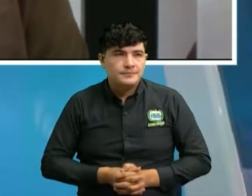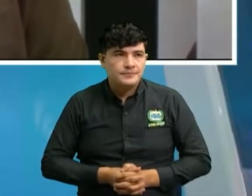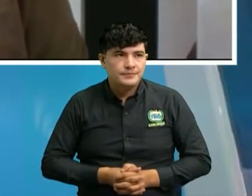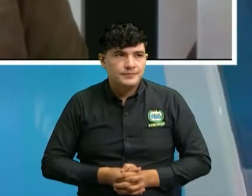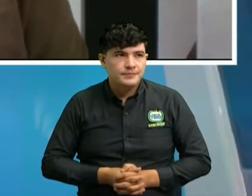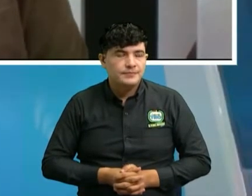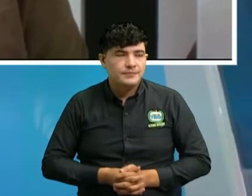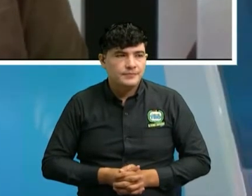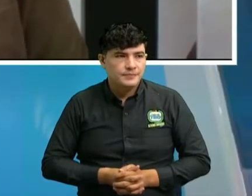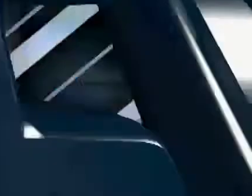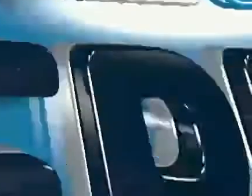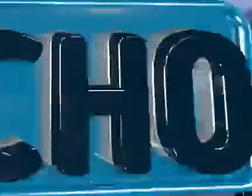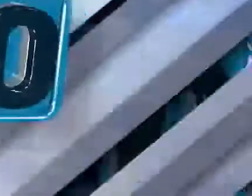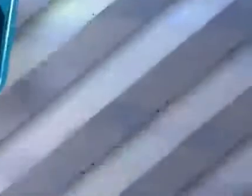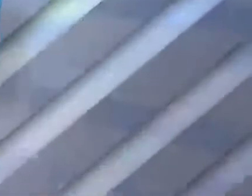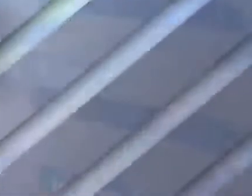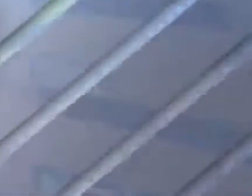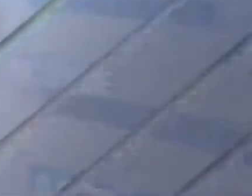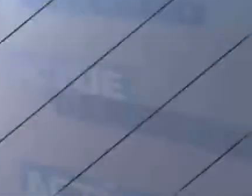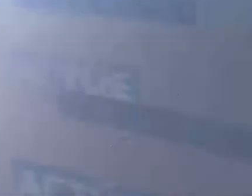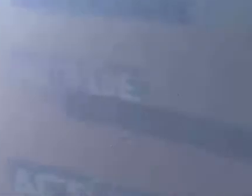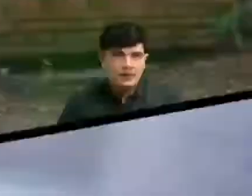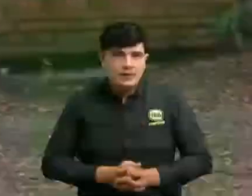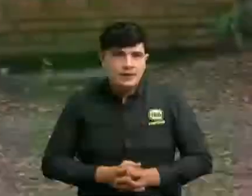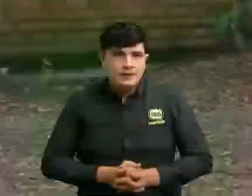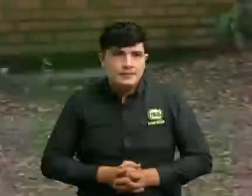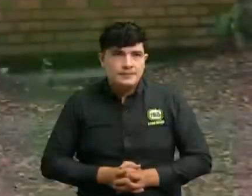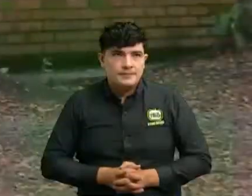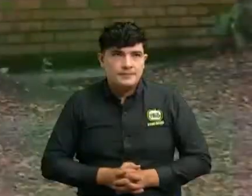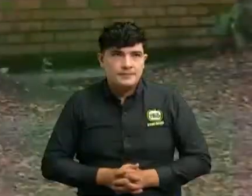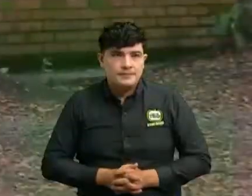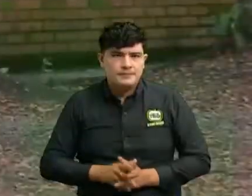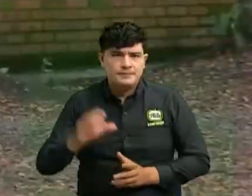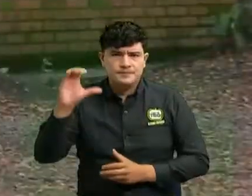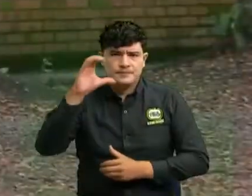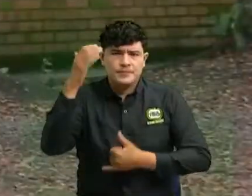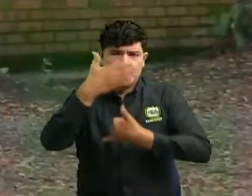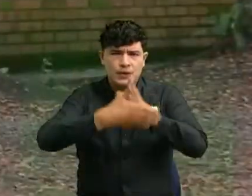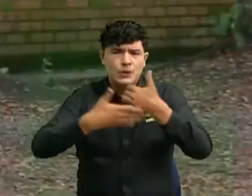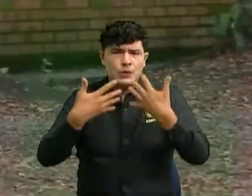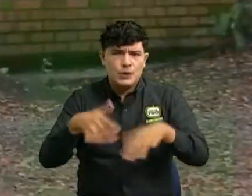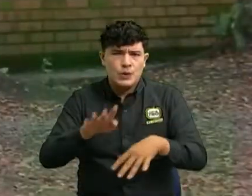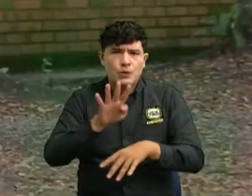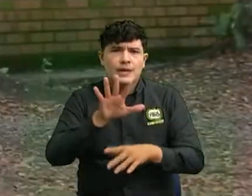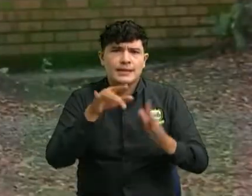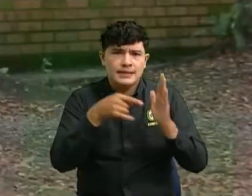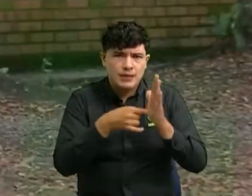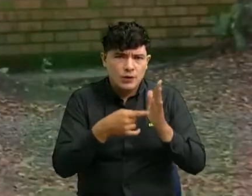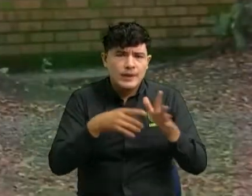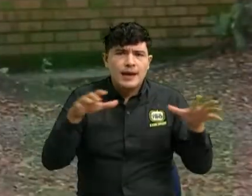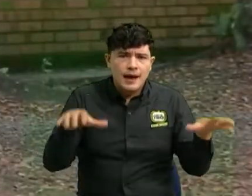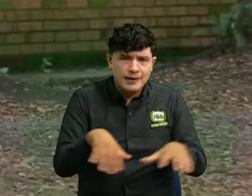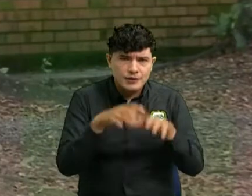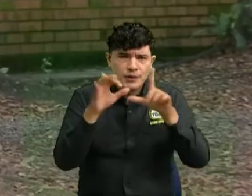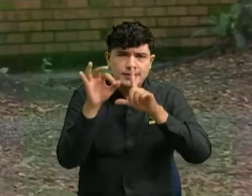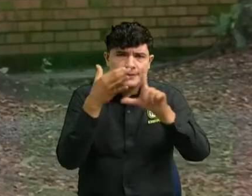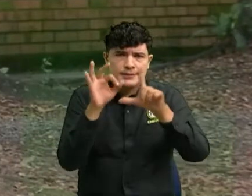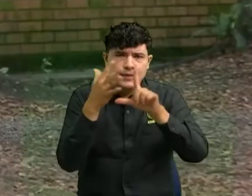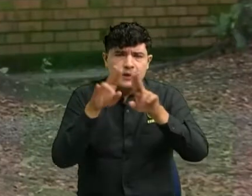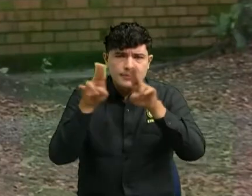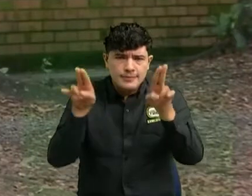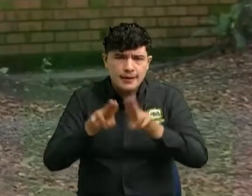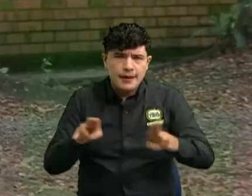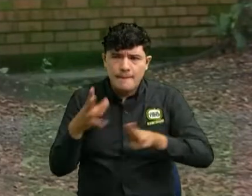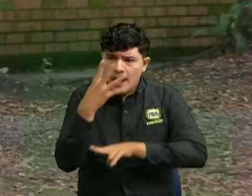veamos de qué se trata en Colombia más de 45 mil casos de ciberdelitos fueron denunciados en